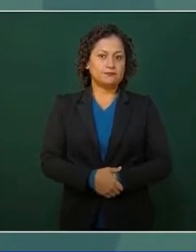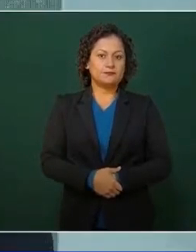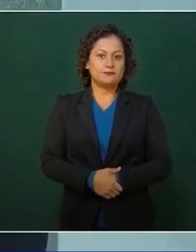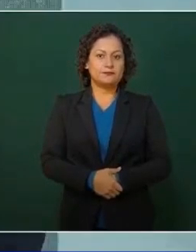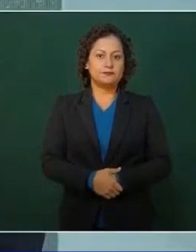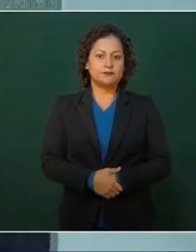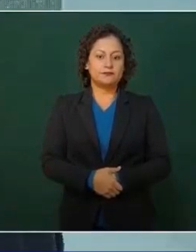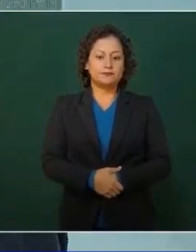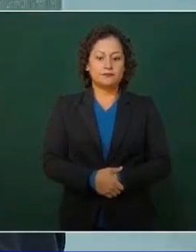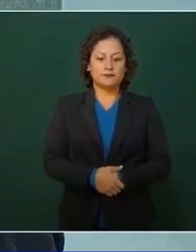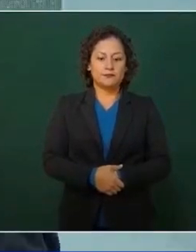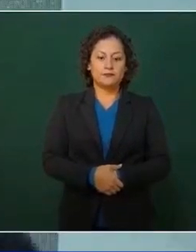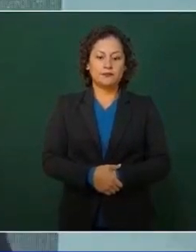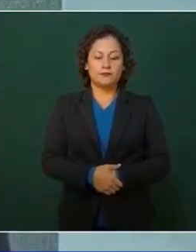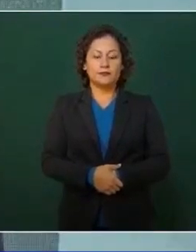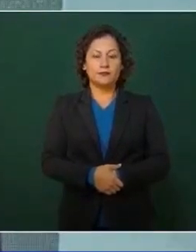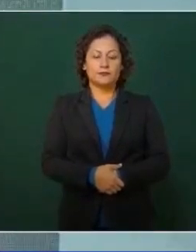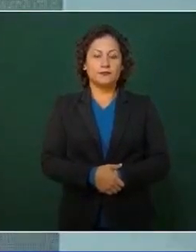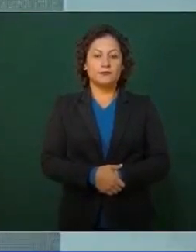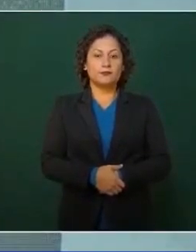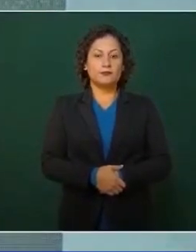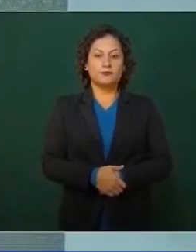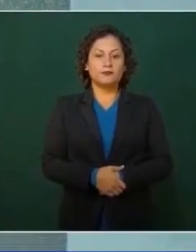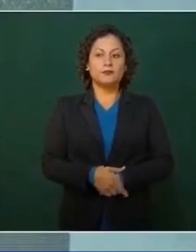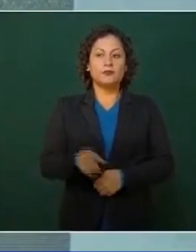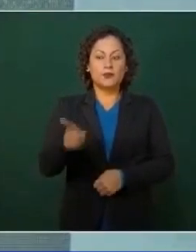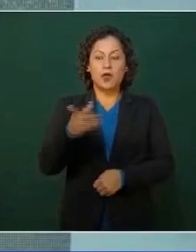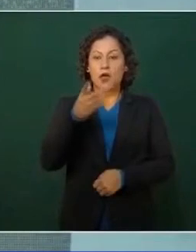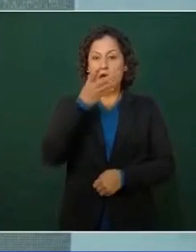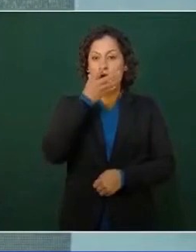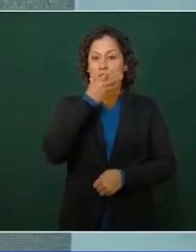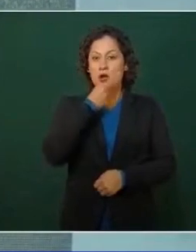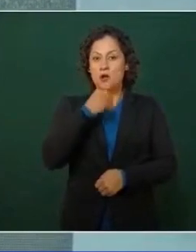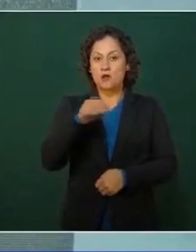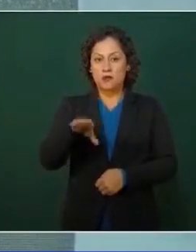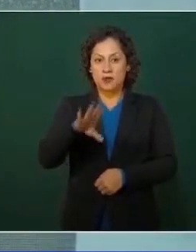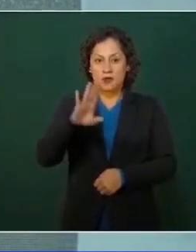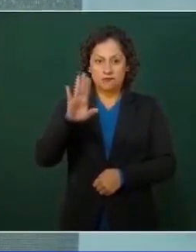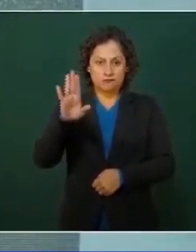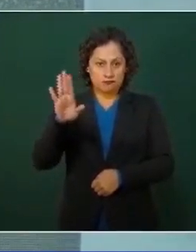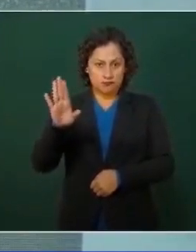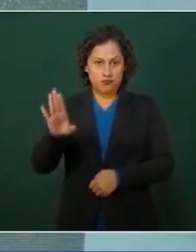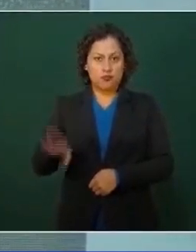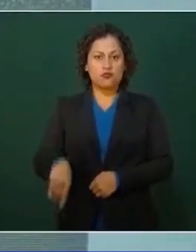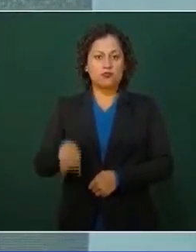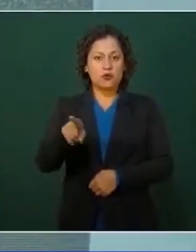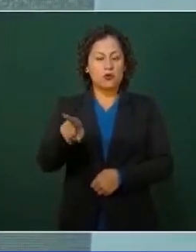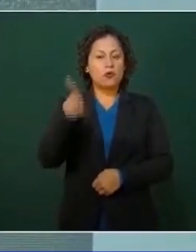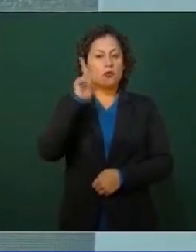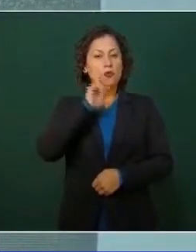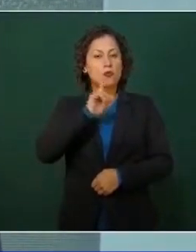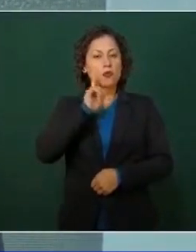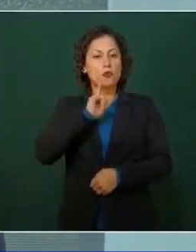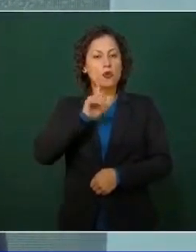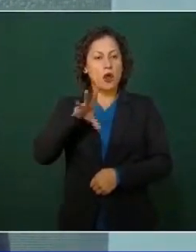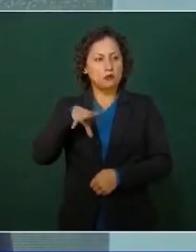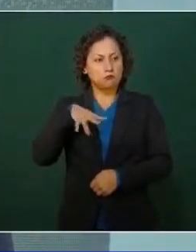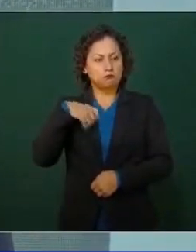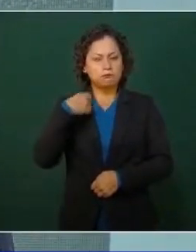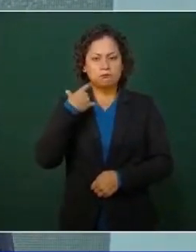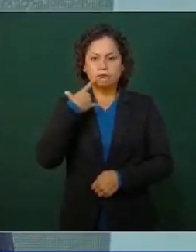Murió el señor español y ahí está la señora, muy luchadoras de